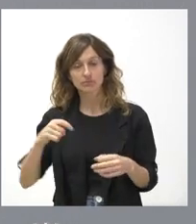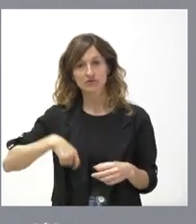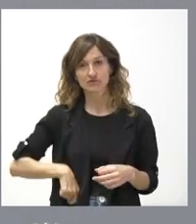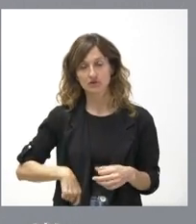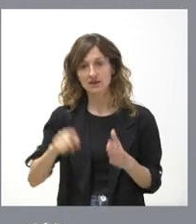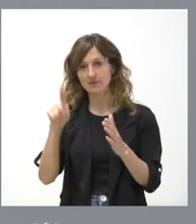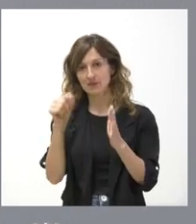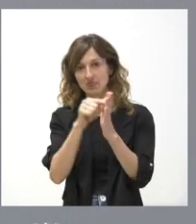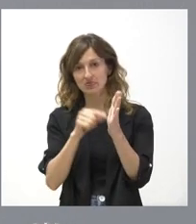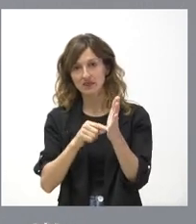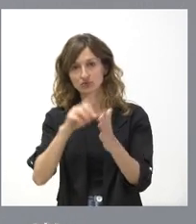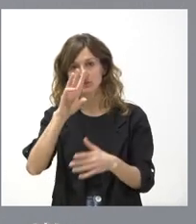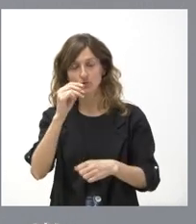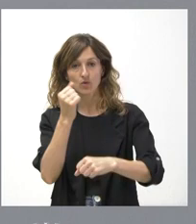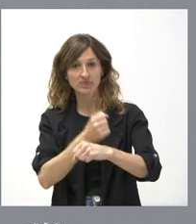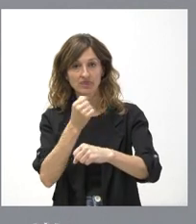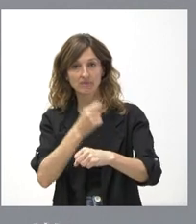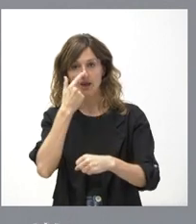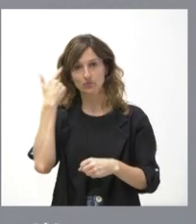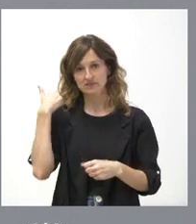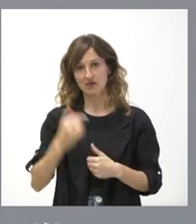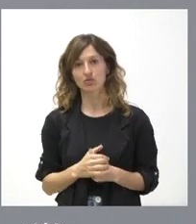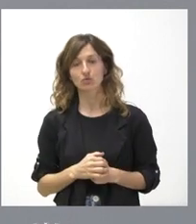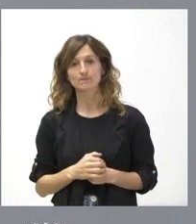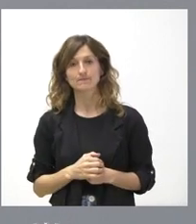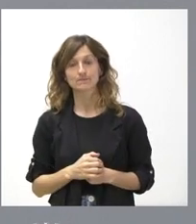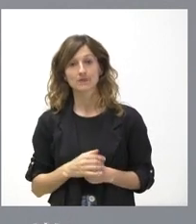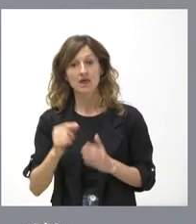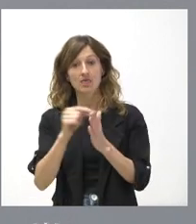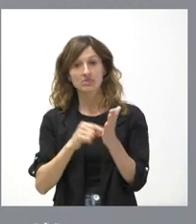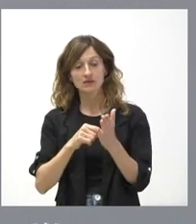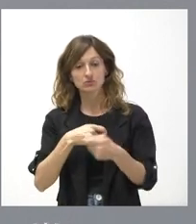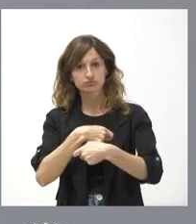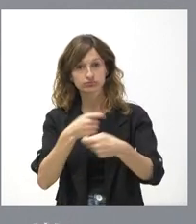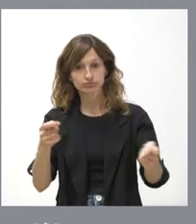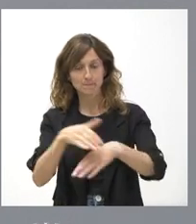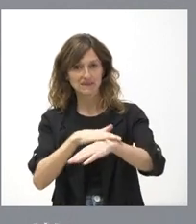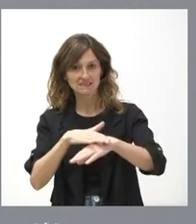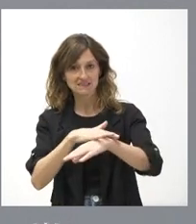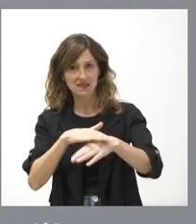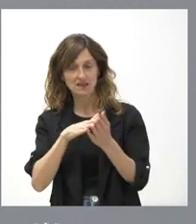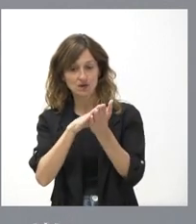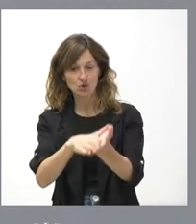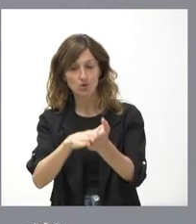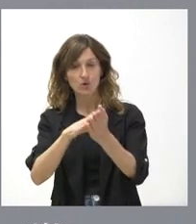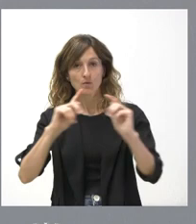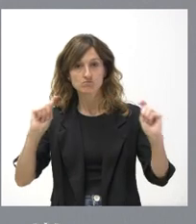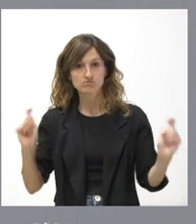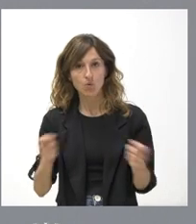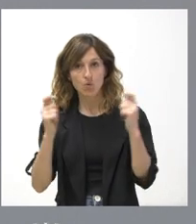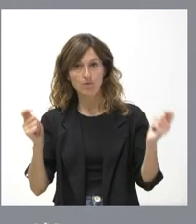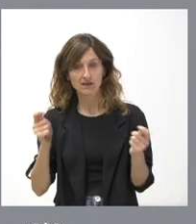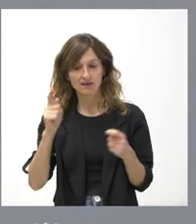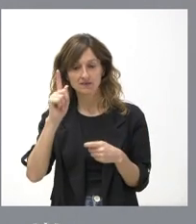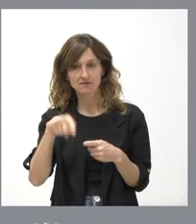datos también a 31 de diciembre del año pasado. Estos datos se han entregado al ministerio, que supongo que lo publicarán cuando dispongan